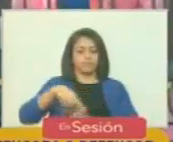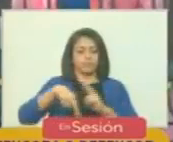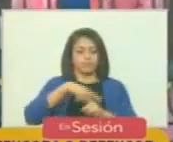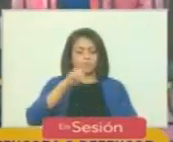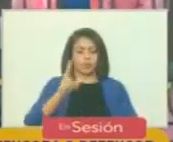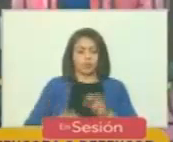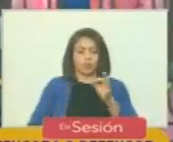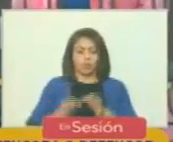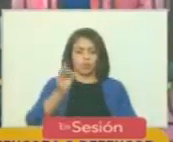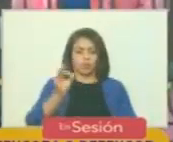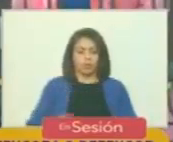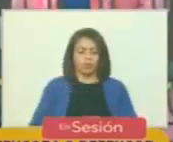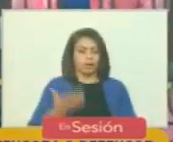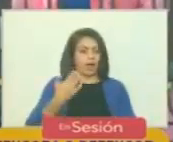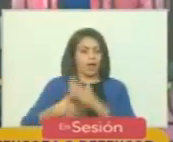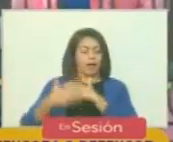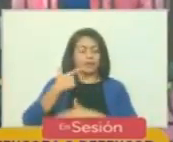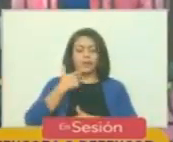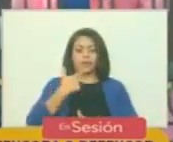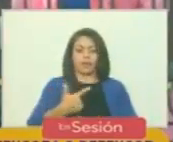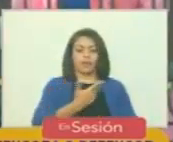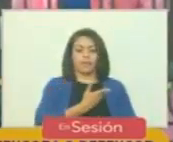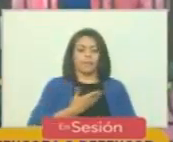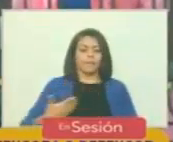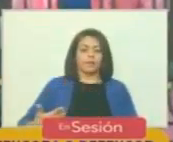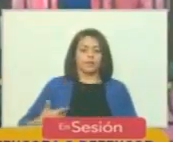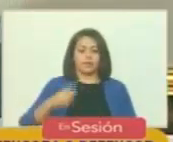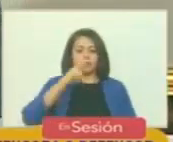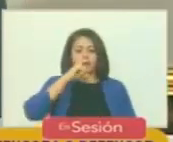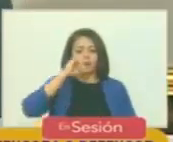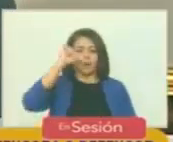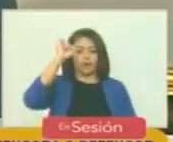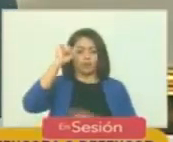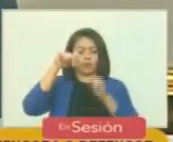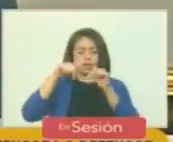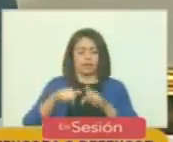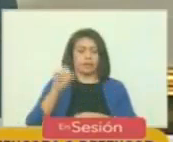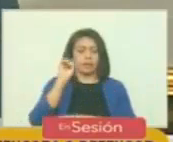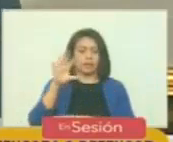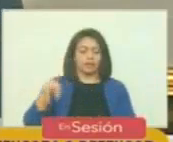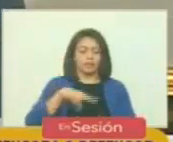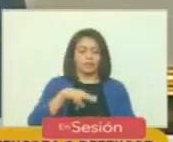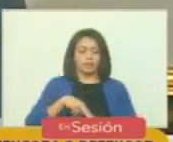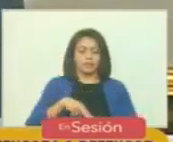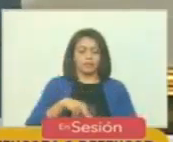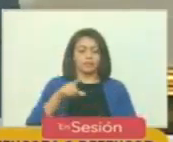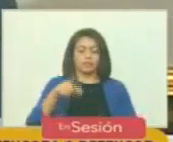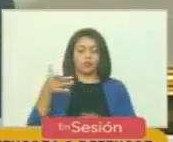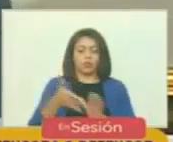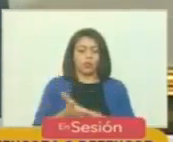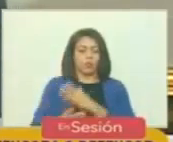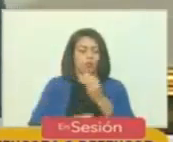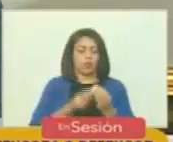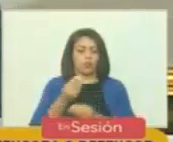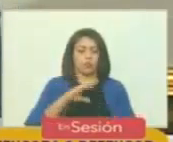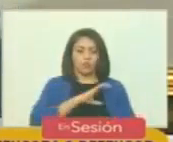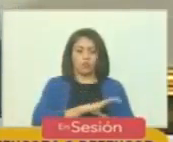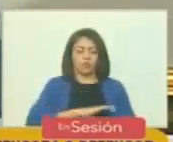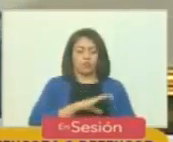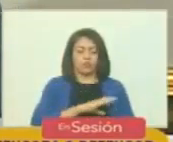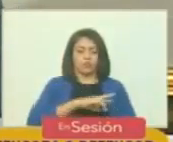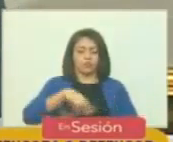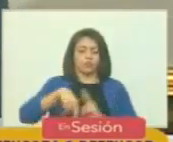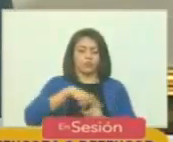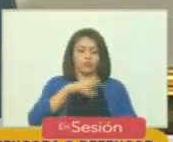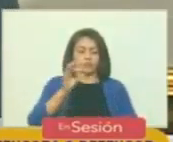judicial que en su momento propusiera el presidente Nicolás Maduro, y que esta Asamblea Nacional, a través de la Comisión para la